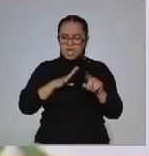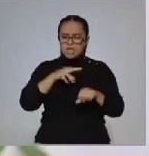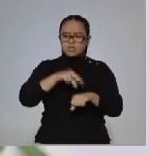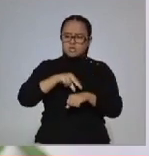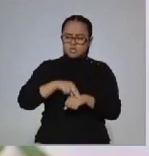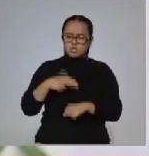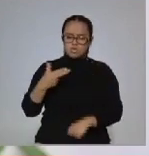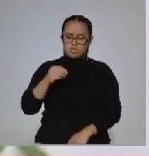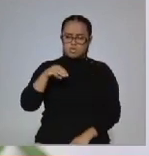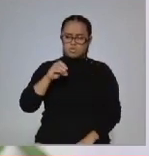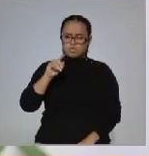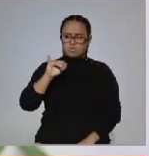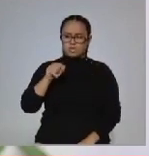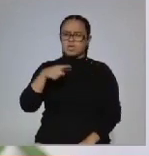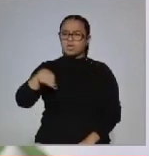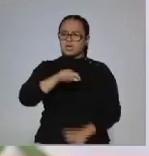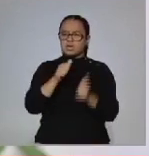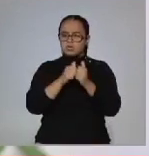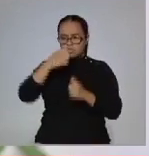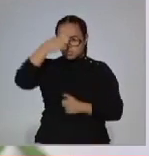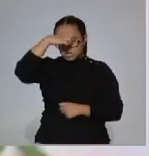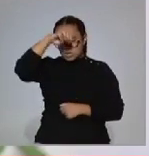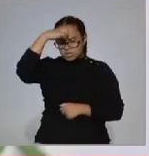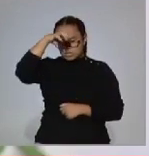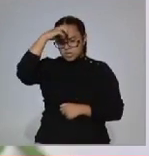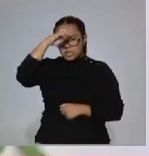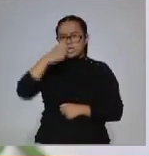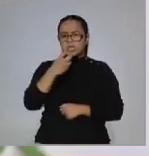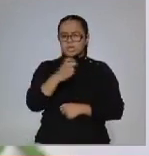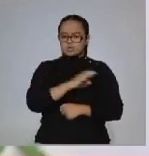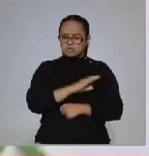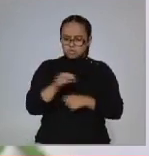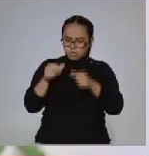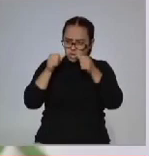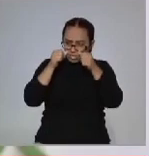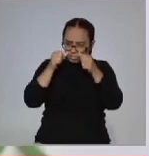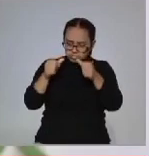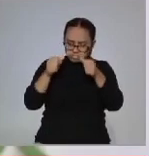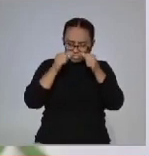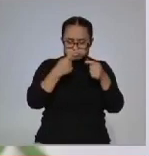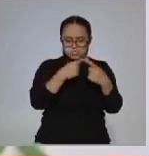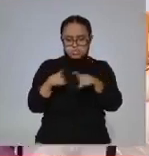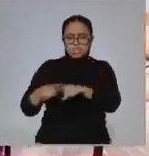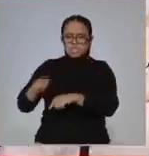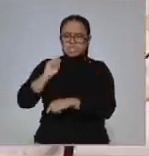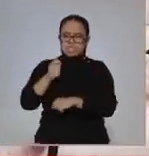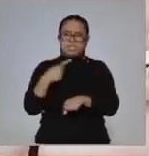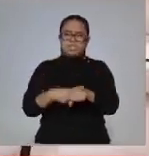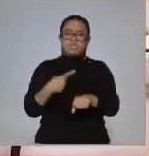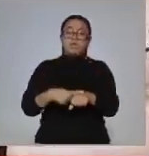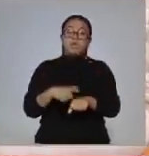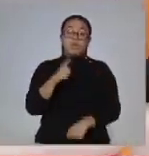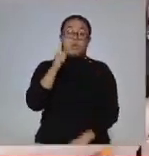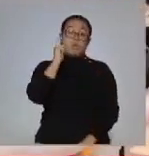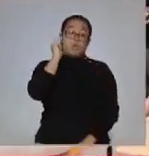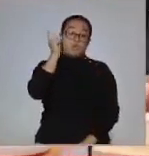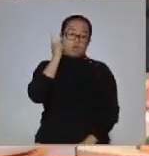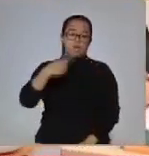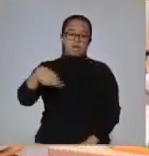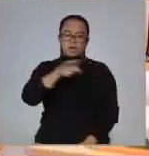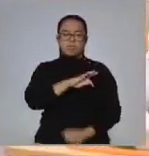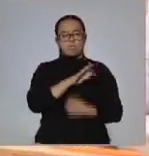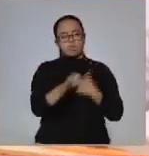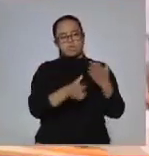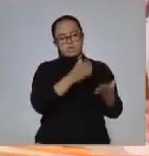médicos homeópatas muy capacitados con conocimiento que pueden atender diferentes tipos de enfermedades. Ojalá que se